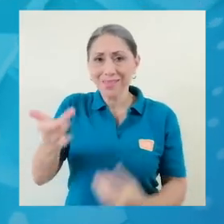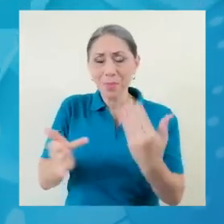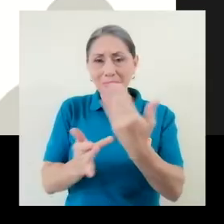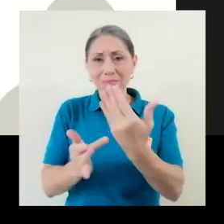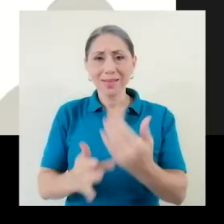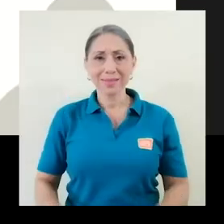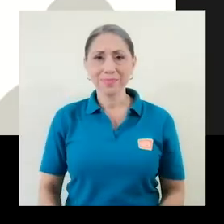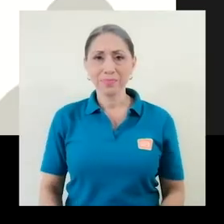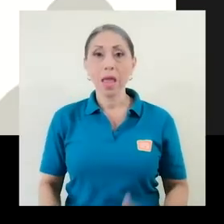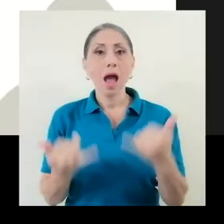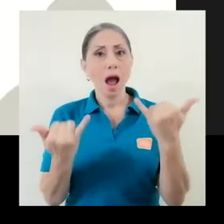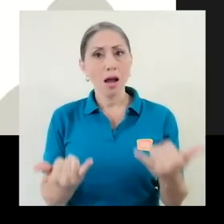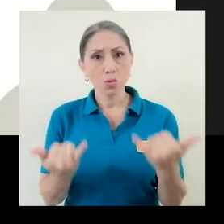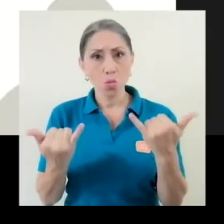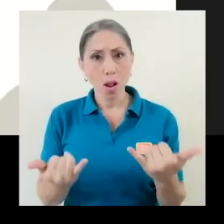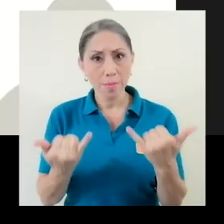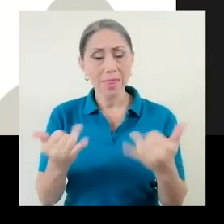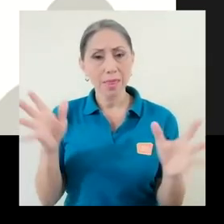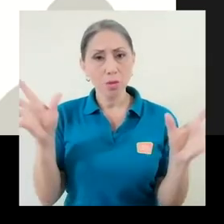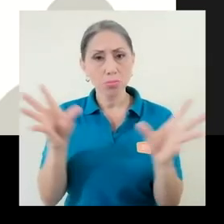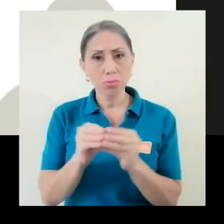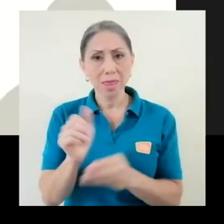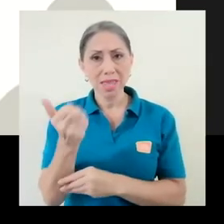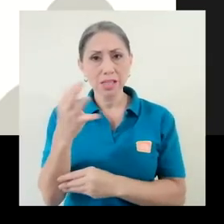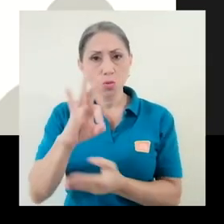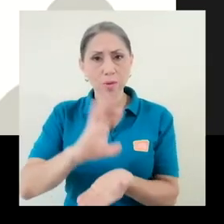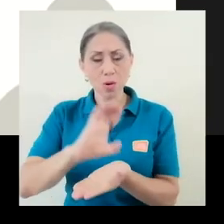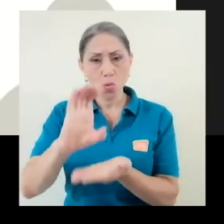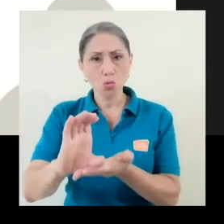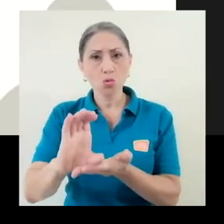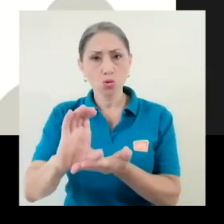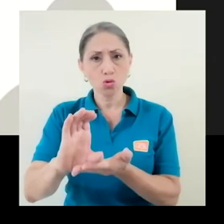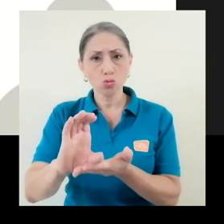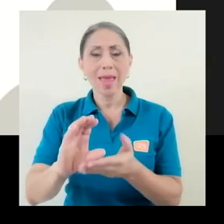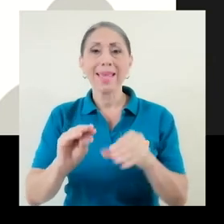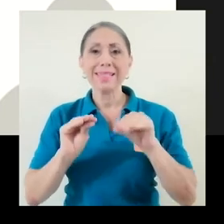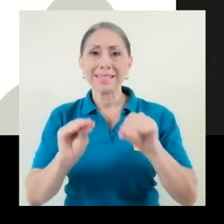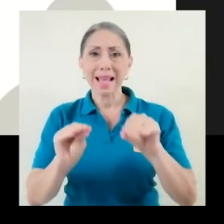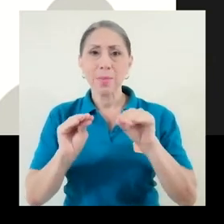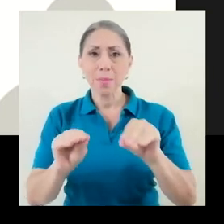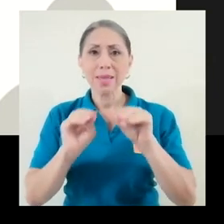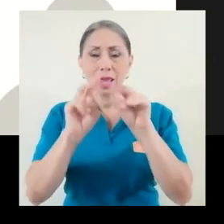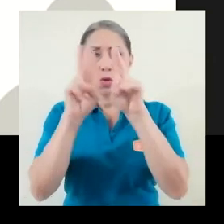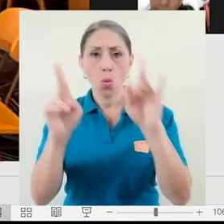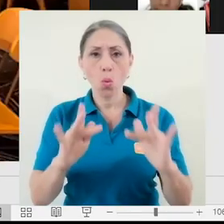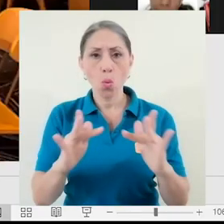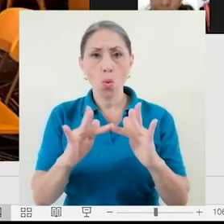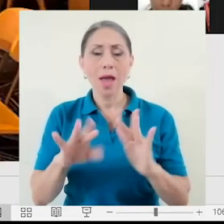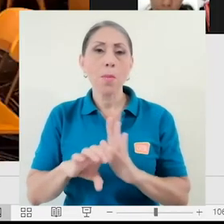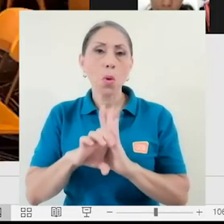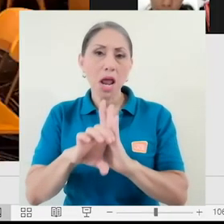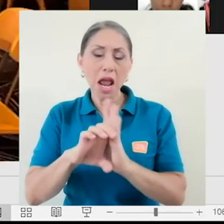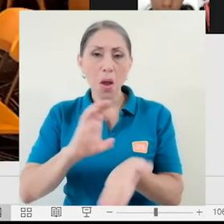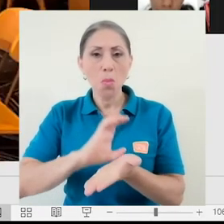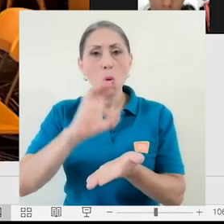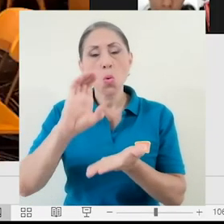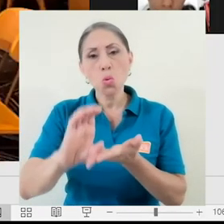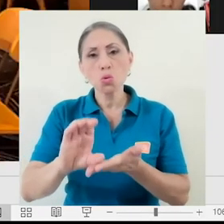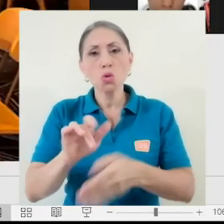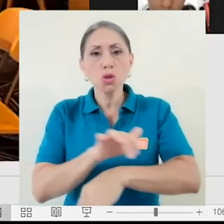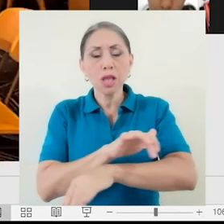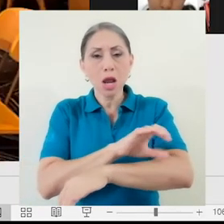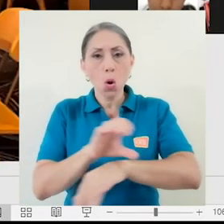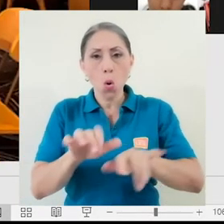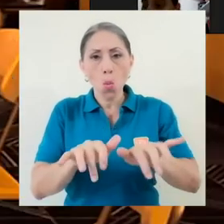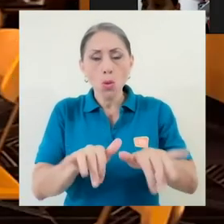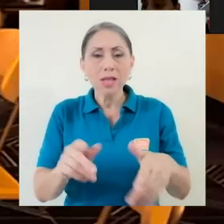herramientas. Actualmente hay 19 cursos que se están impartiendo virtualmente. Entre ellos, cursos de